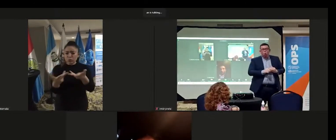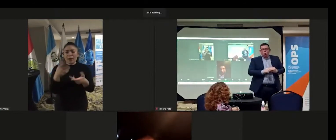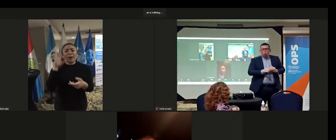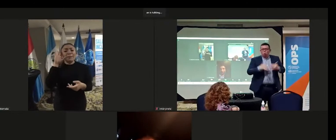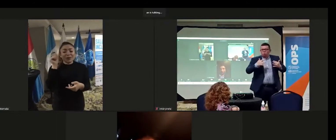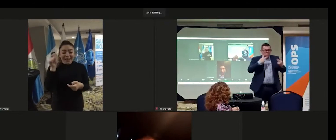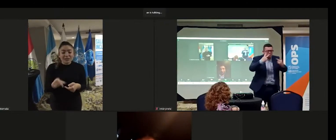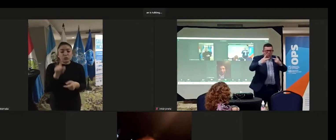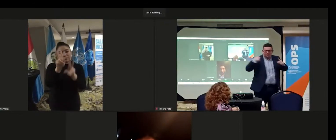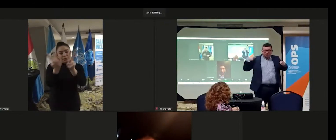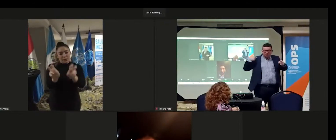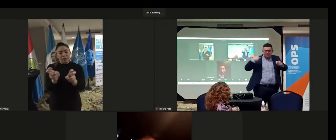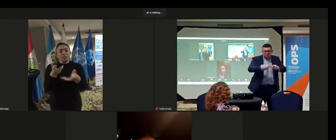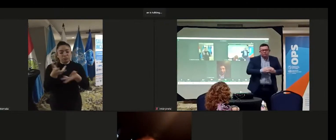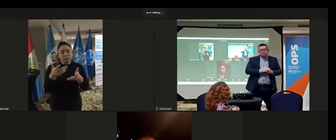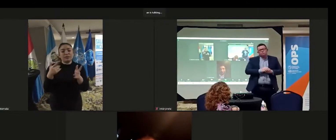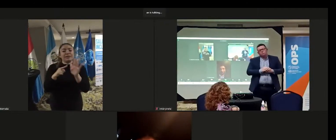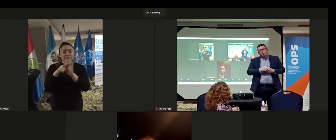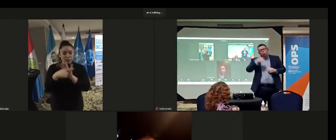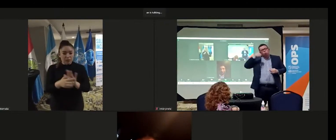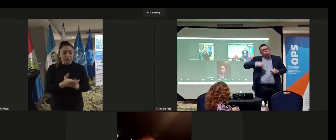es un tema de interseccionalidad.